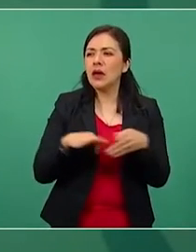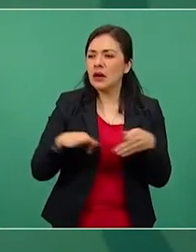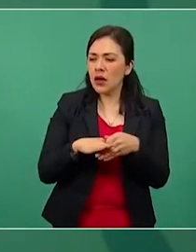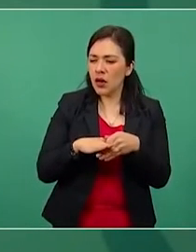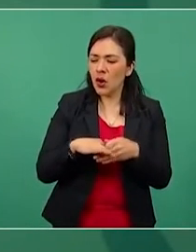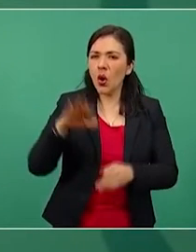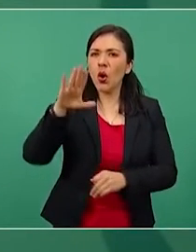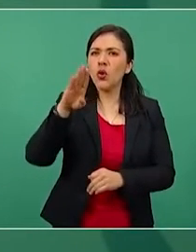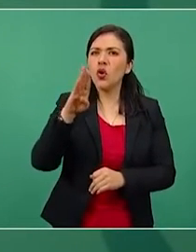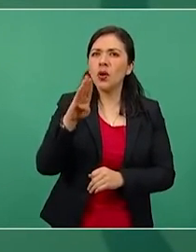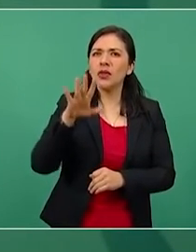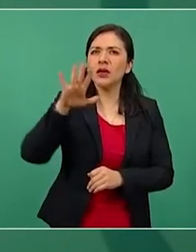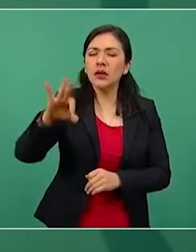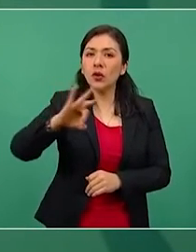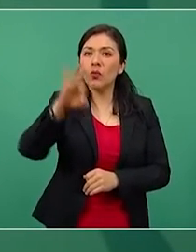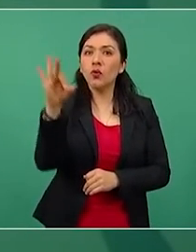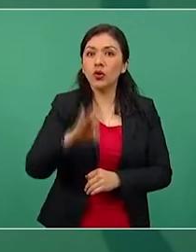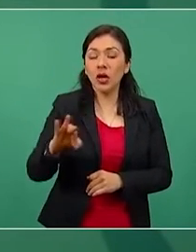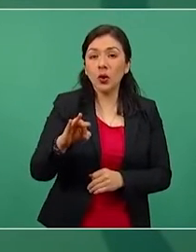por ciento de ocupación.